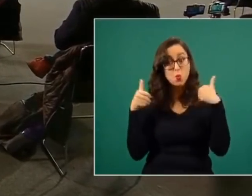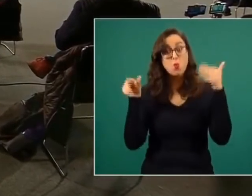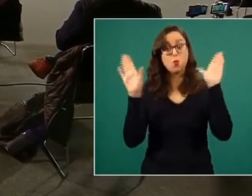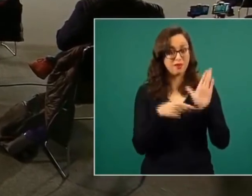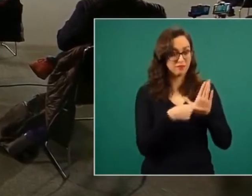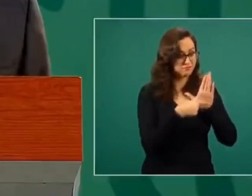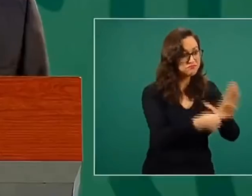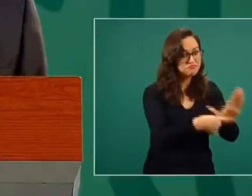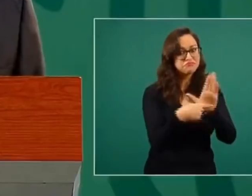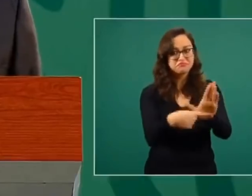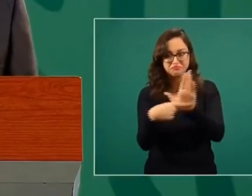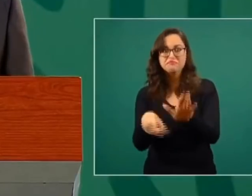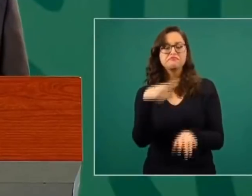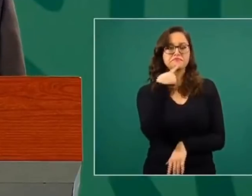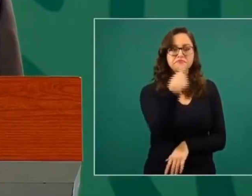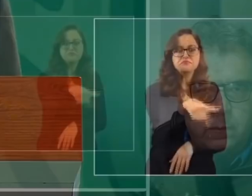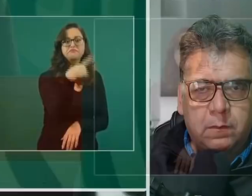ayuda a la denuncia